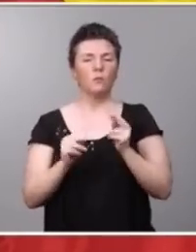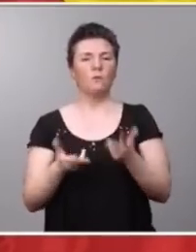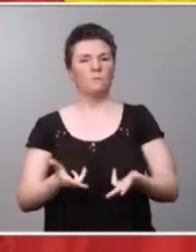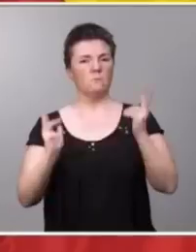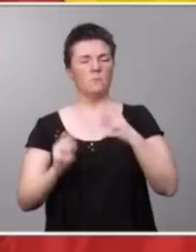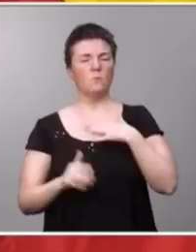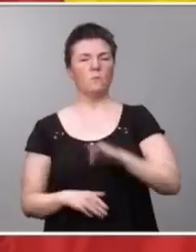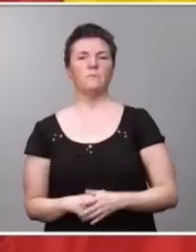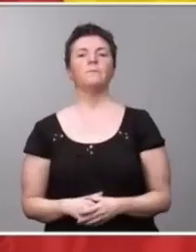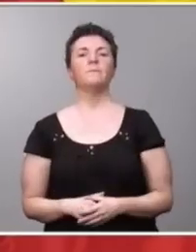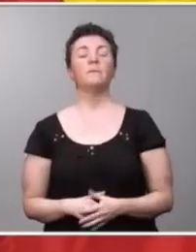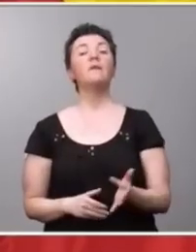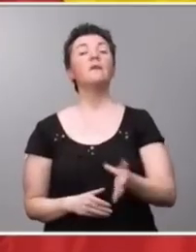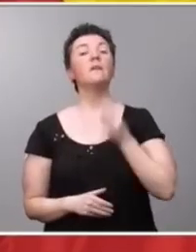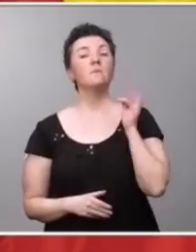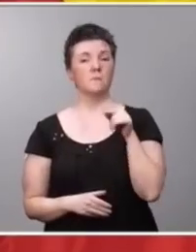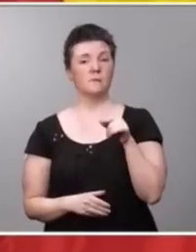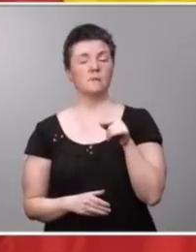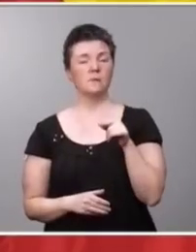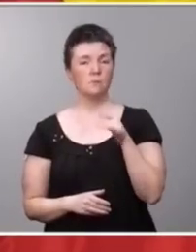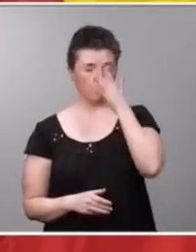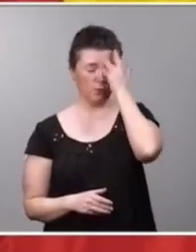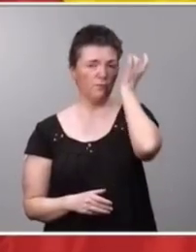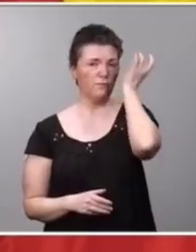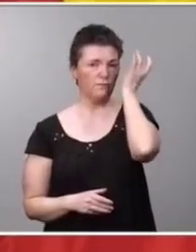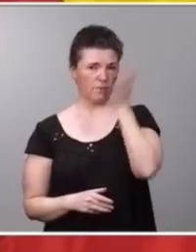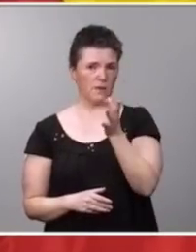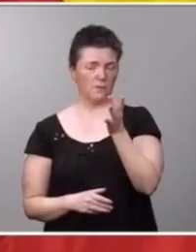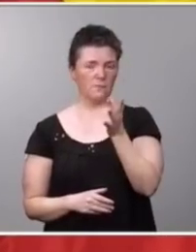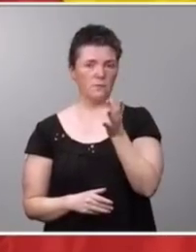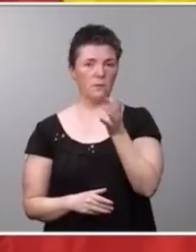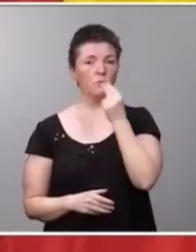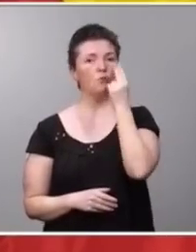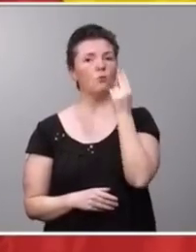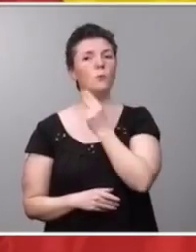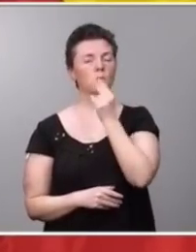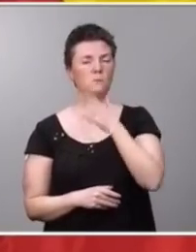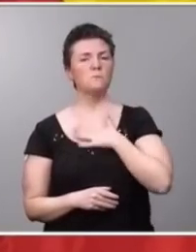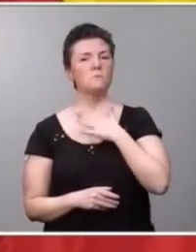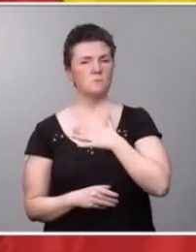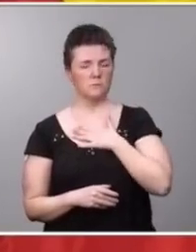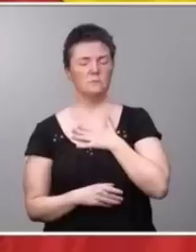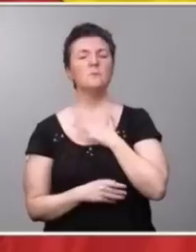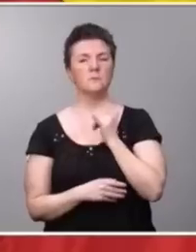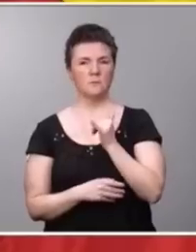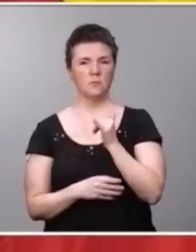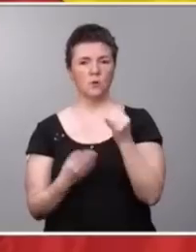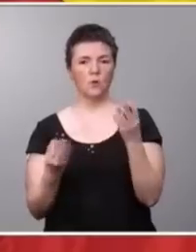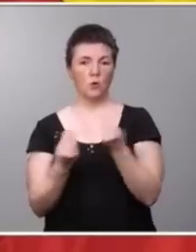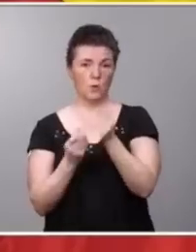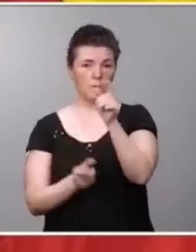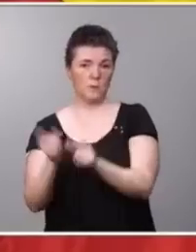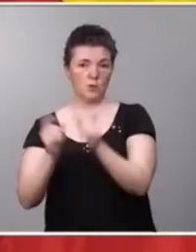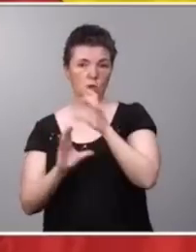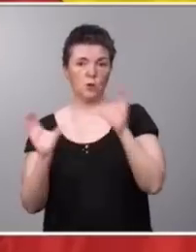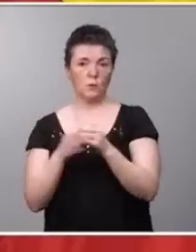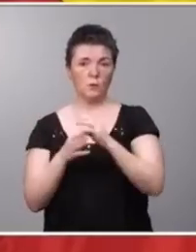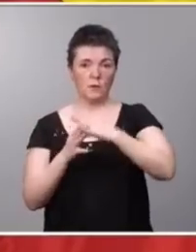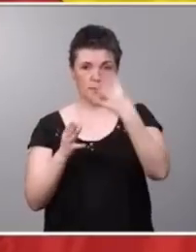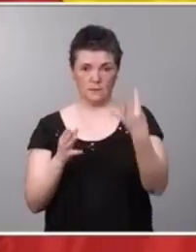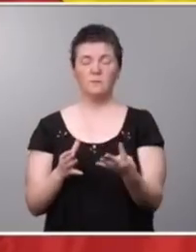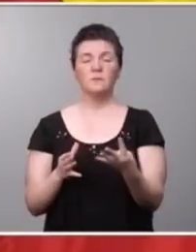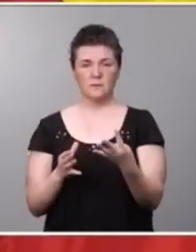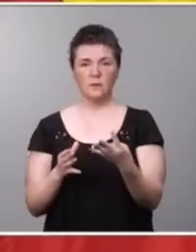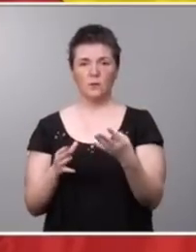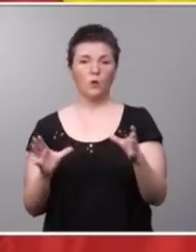además de eso, por fin, y cumpliendo el compromiso que teníamos con las personas LGTBI y con el conjunto de la sociedad,